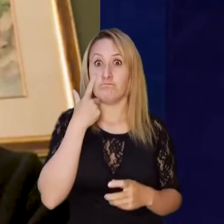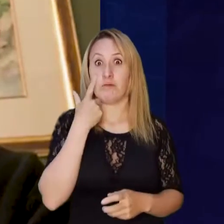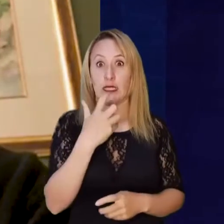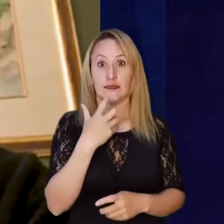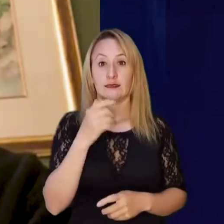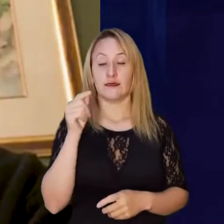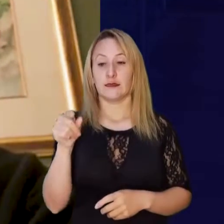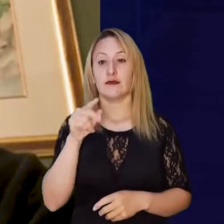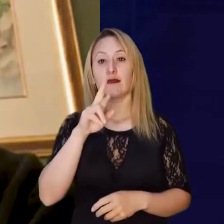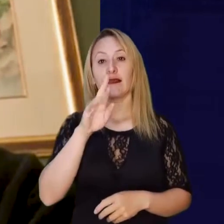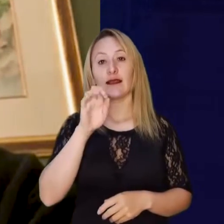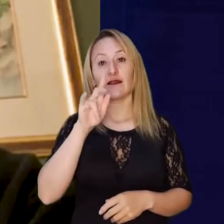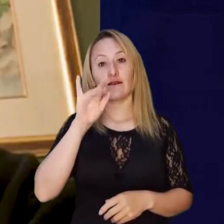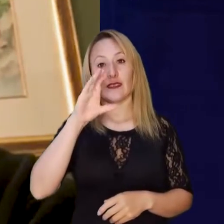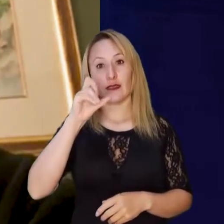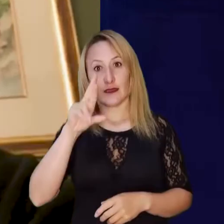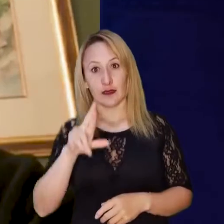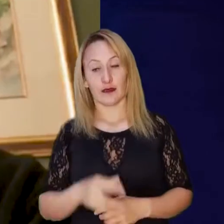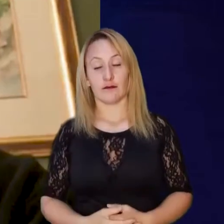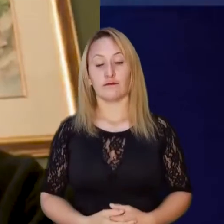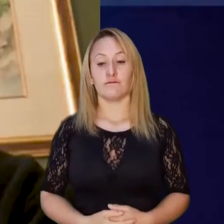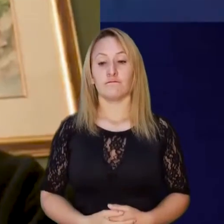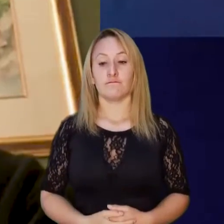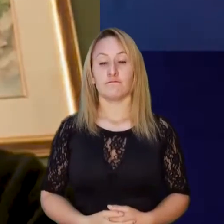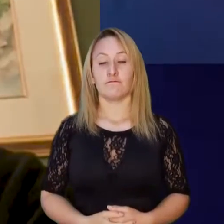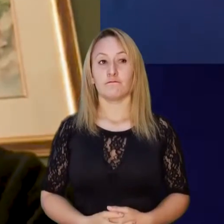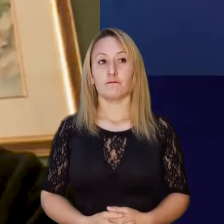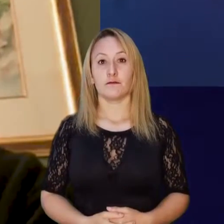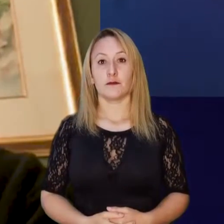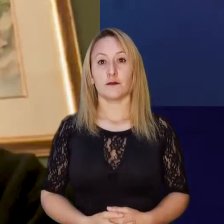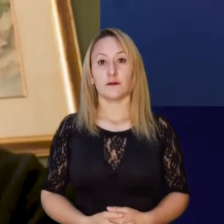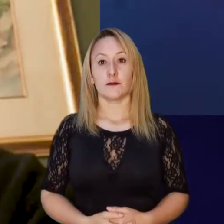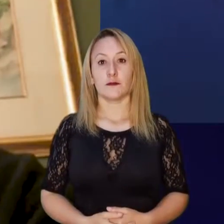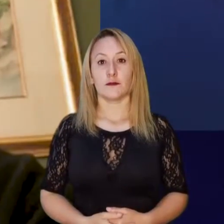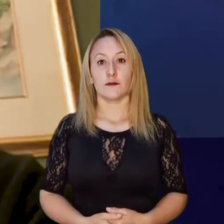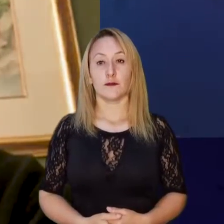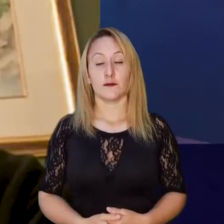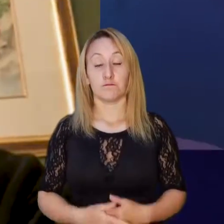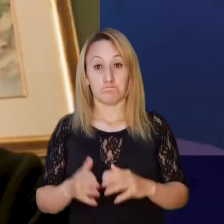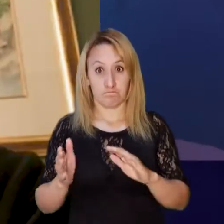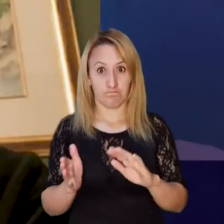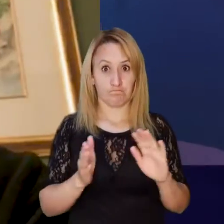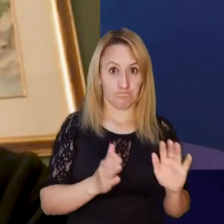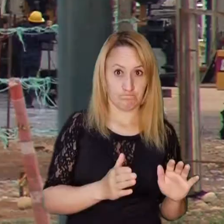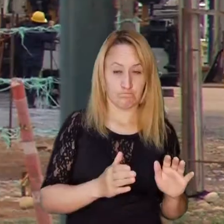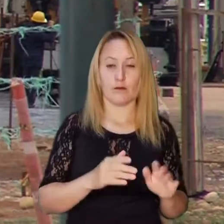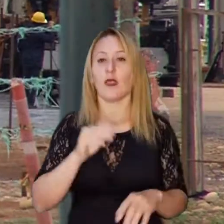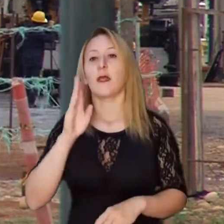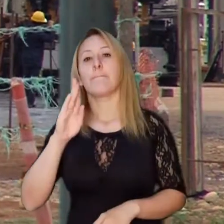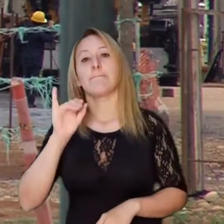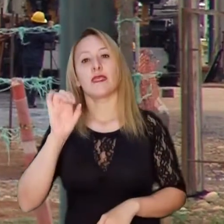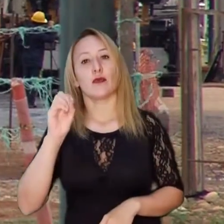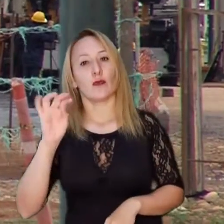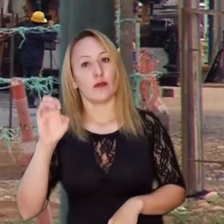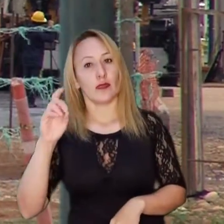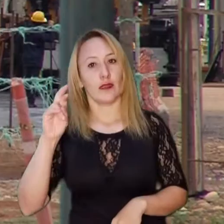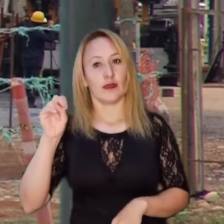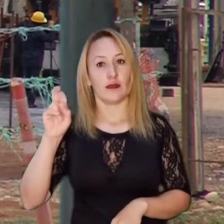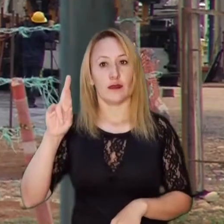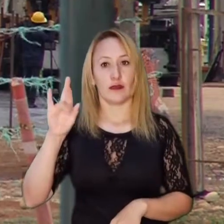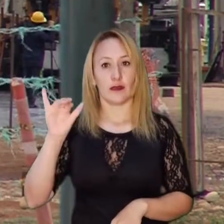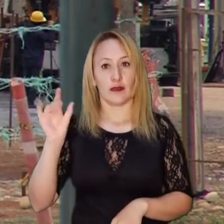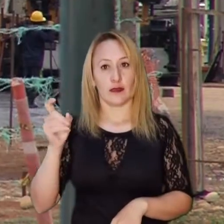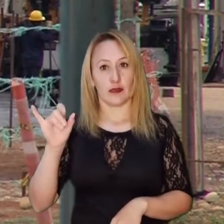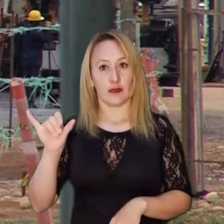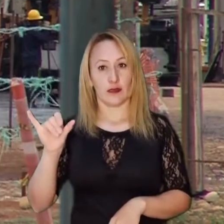temas tan significativos como Reficar de un lado y de otro Bioenergy.